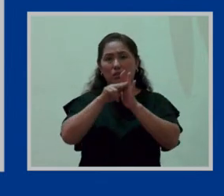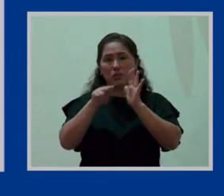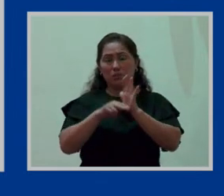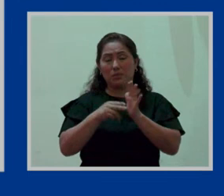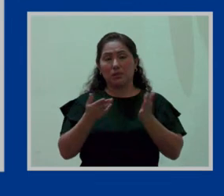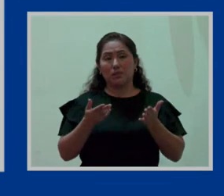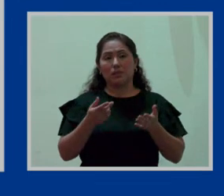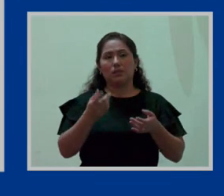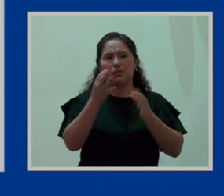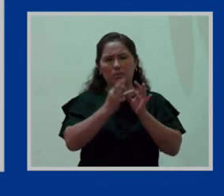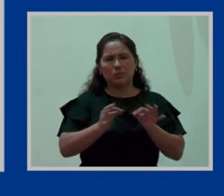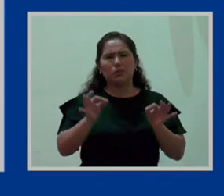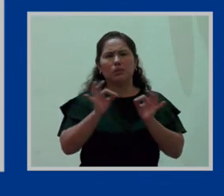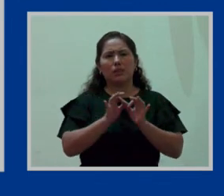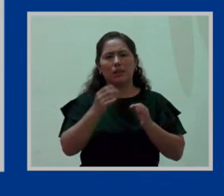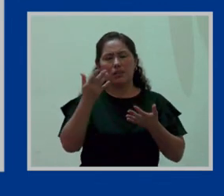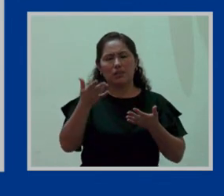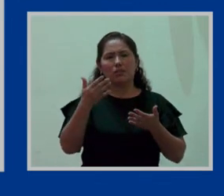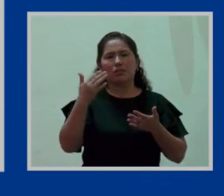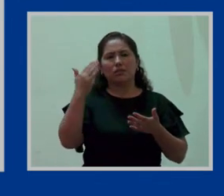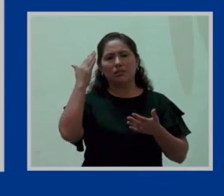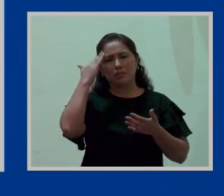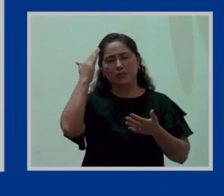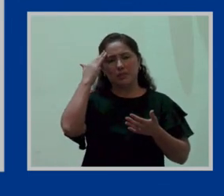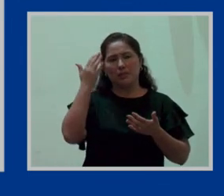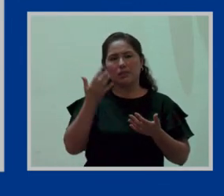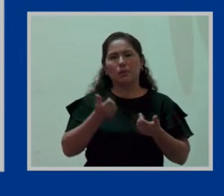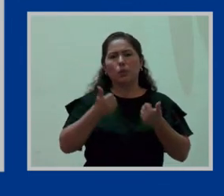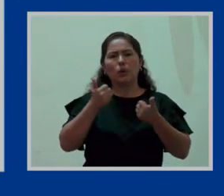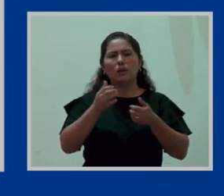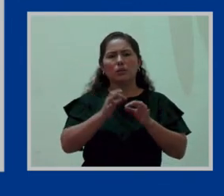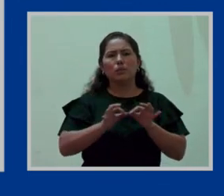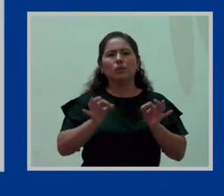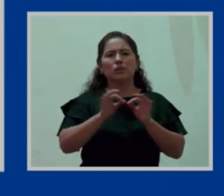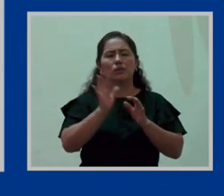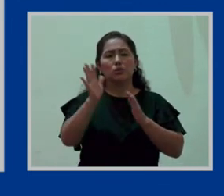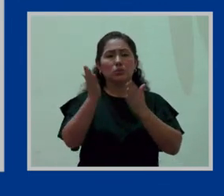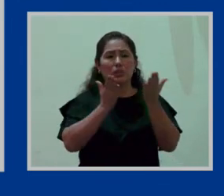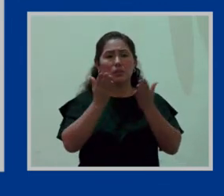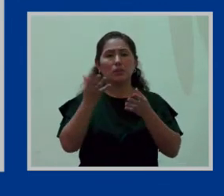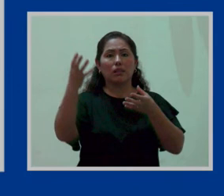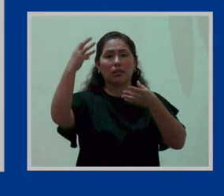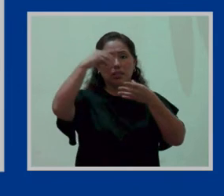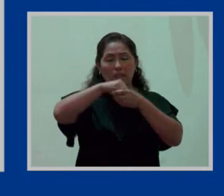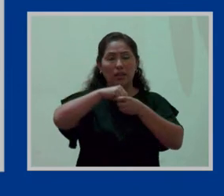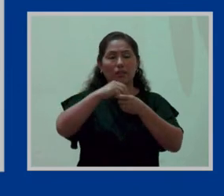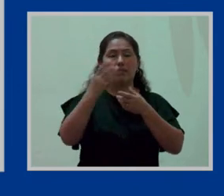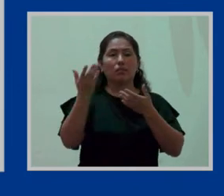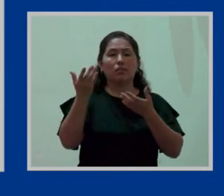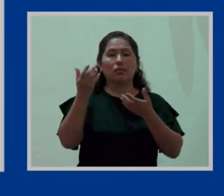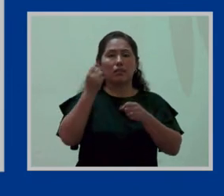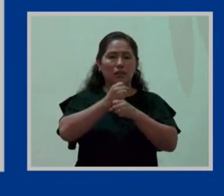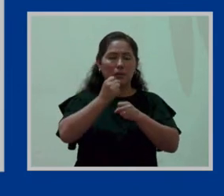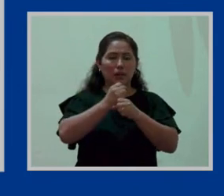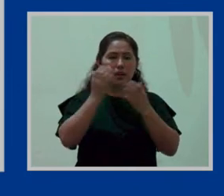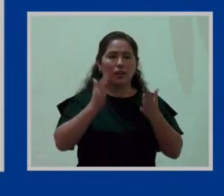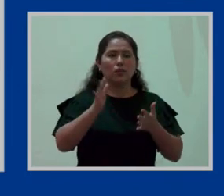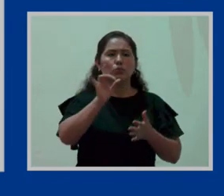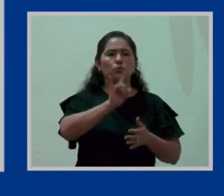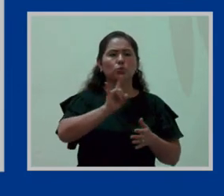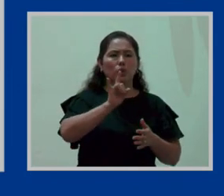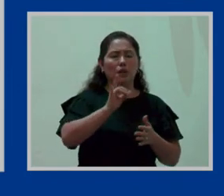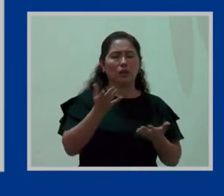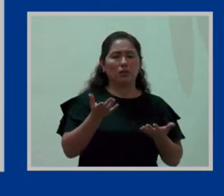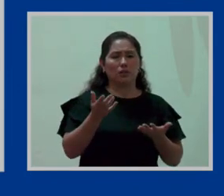aplicar el principio de razonabilidad? Si el servicio está destinado para personas y en ello es la usuaria,